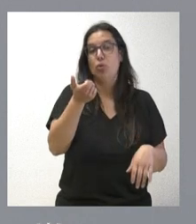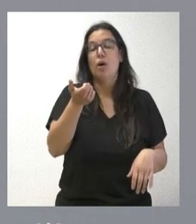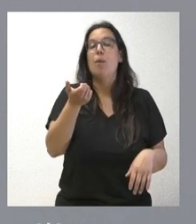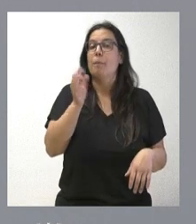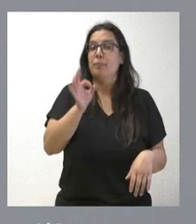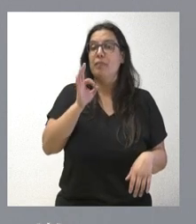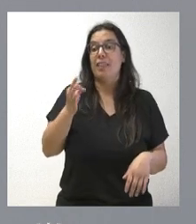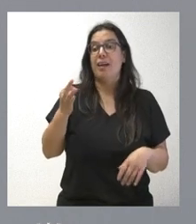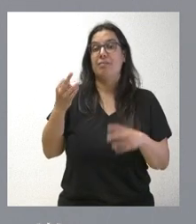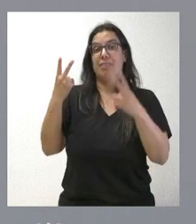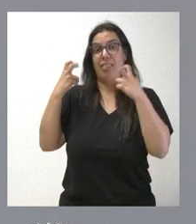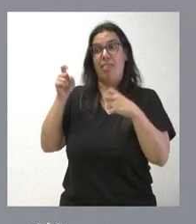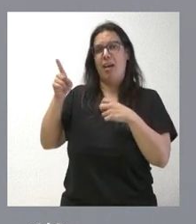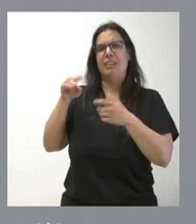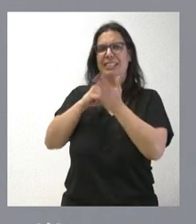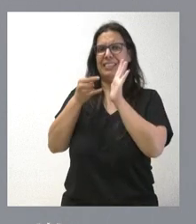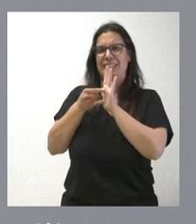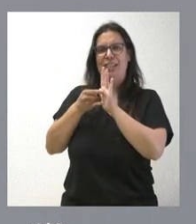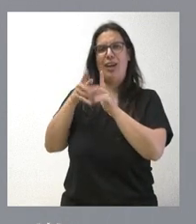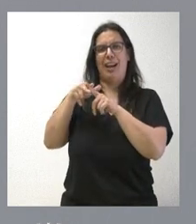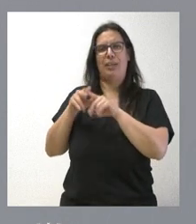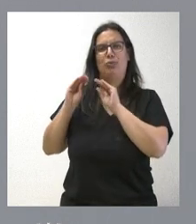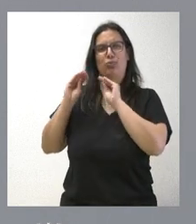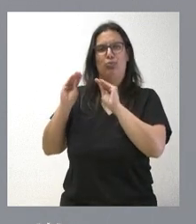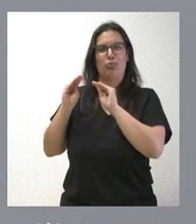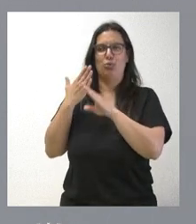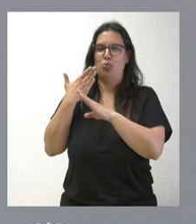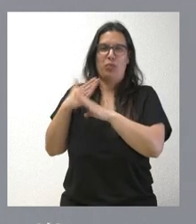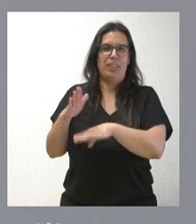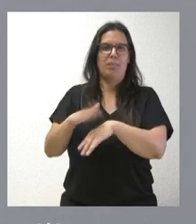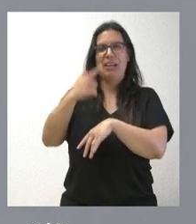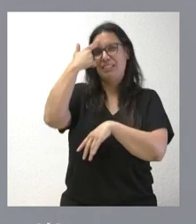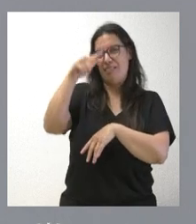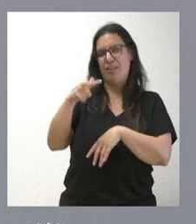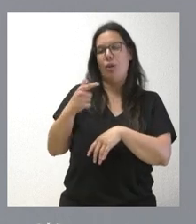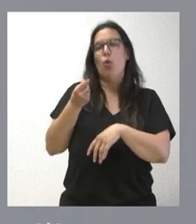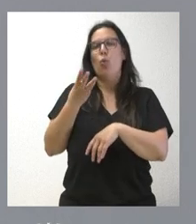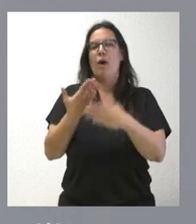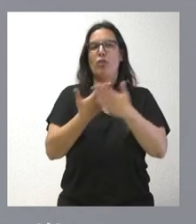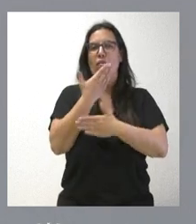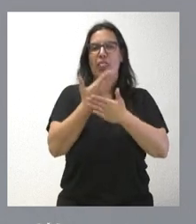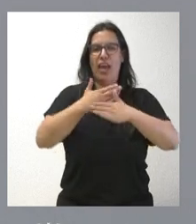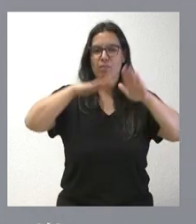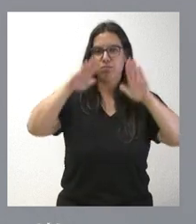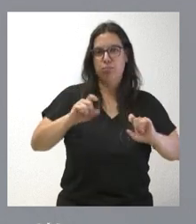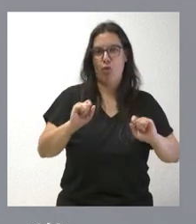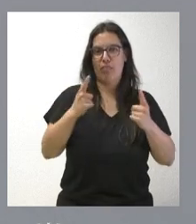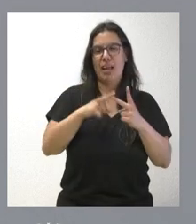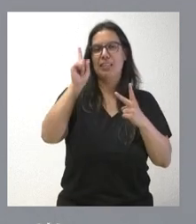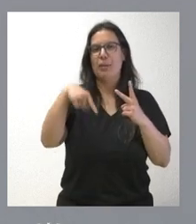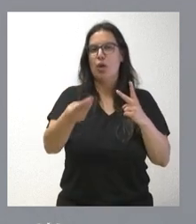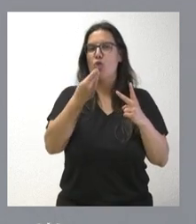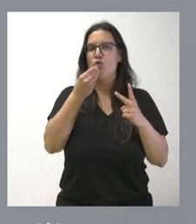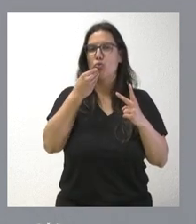la agencia tributaria tiene mecanismos suficientes para ver cuánto se produce, ¿no? Que tiene que ver con el número de días de residencia, pero también se vigilan algunos consumos de suministros